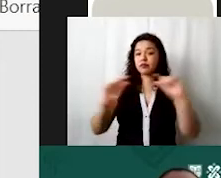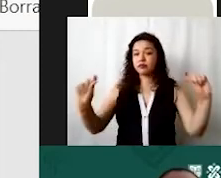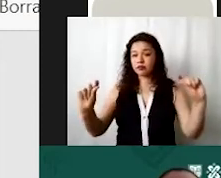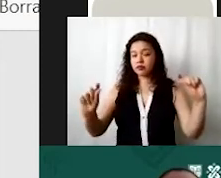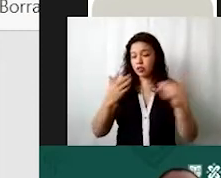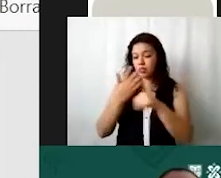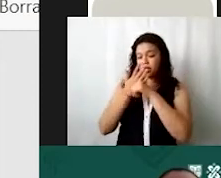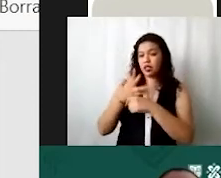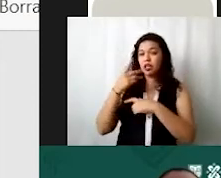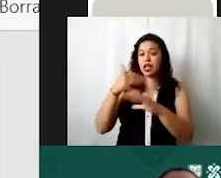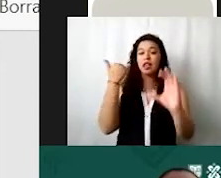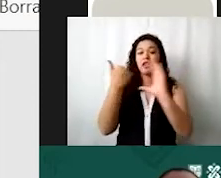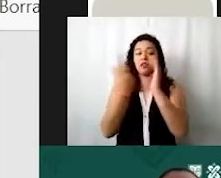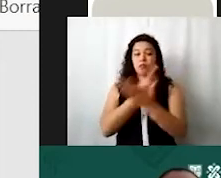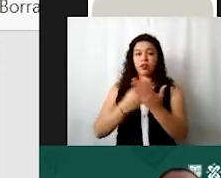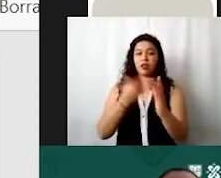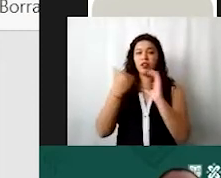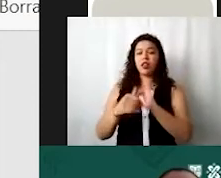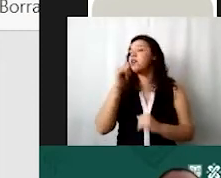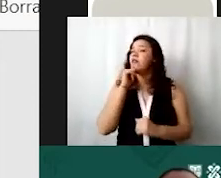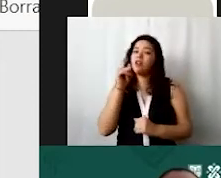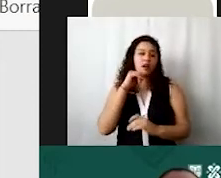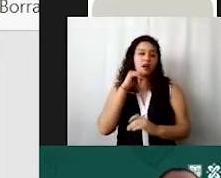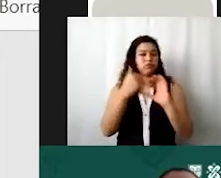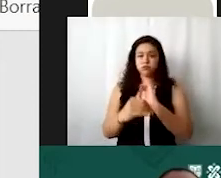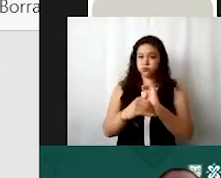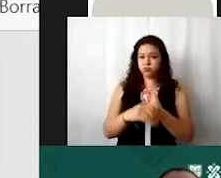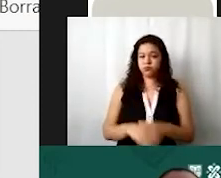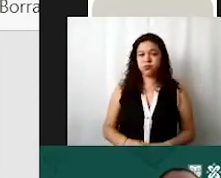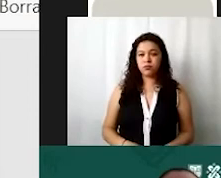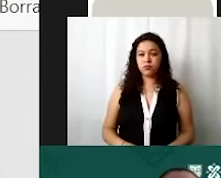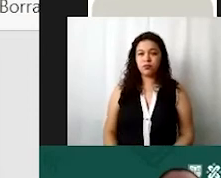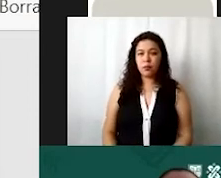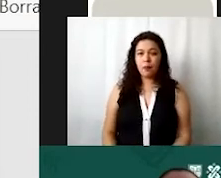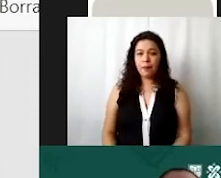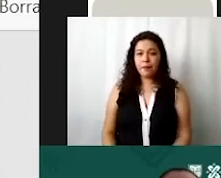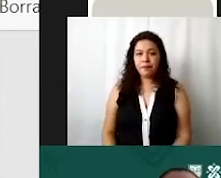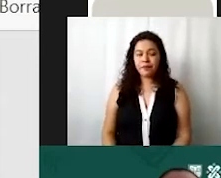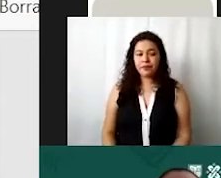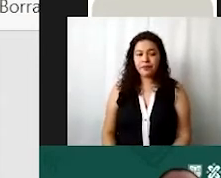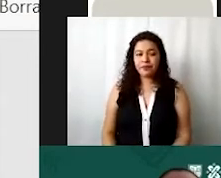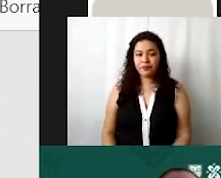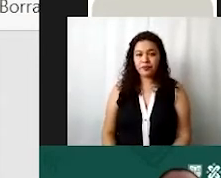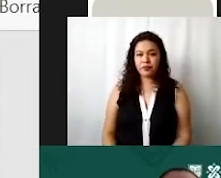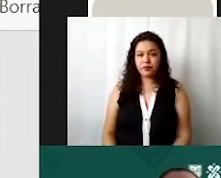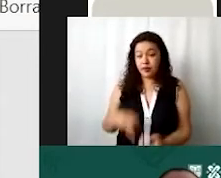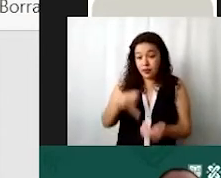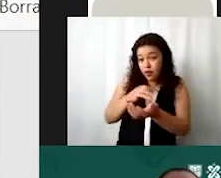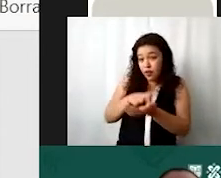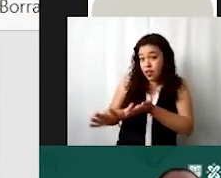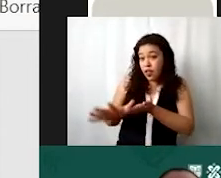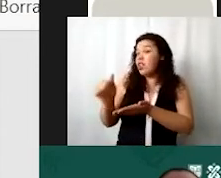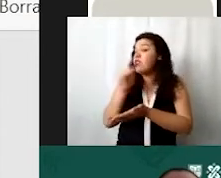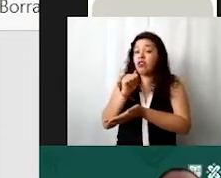no ha enviado su programa de trabajo y su presupuesto aquí todavía no lo van a enviar que este no lo van a imprimir todavía para enviarlo